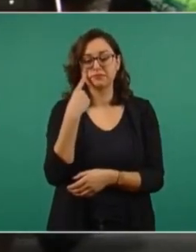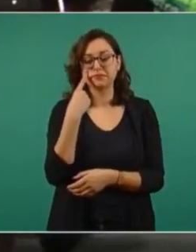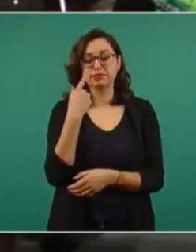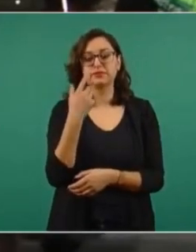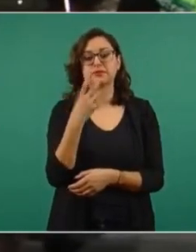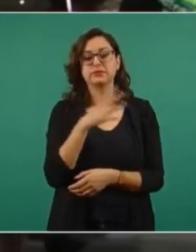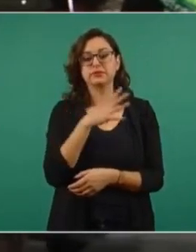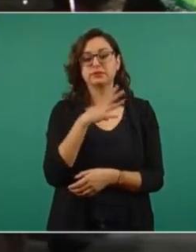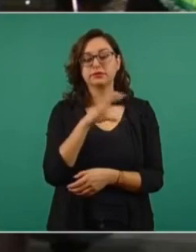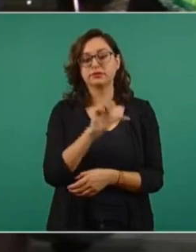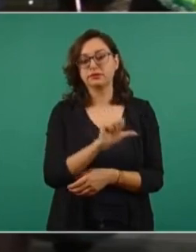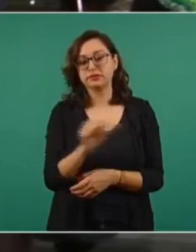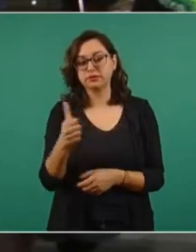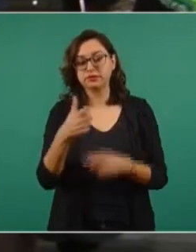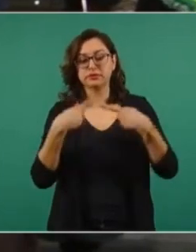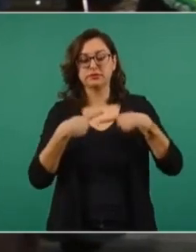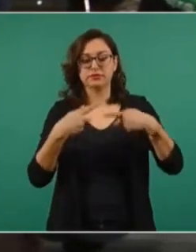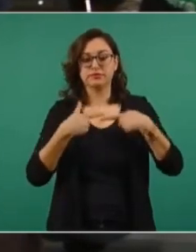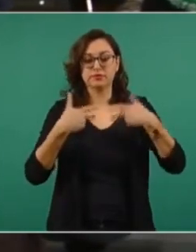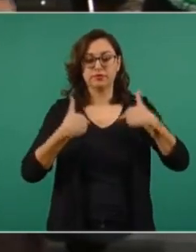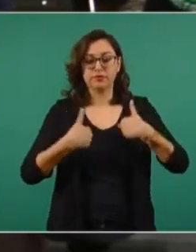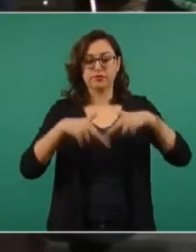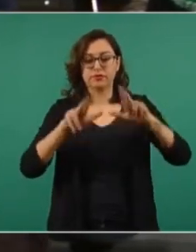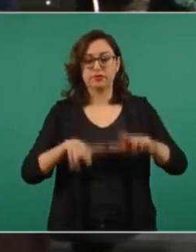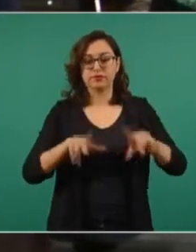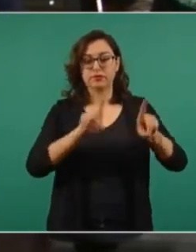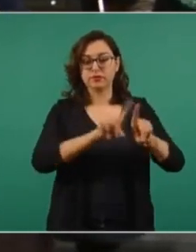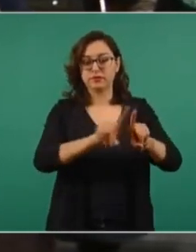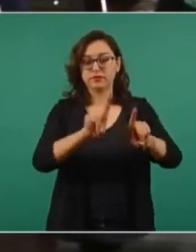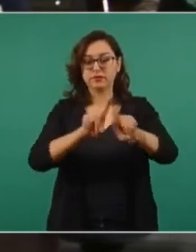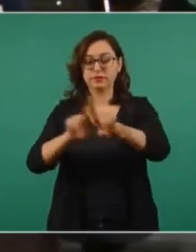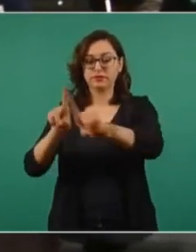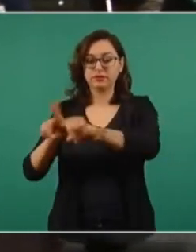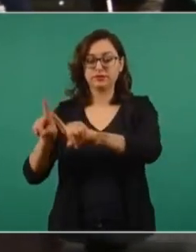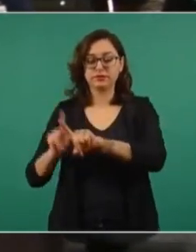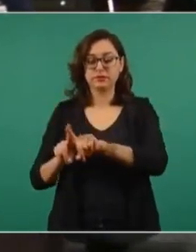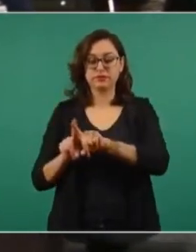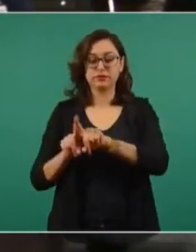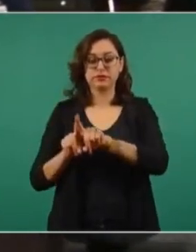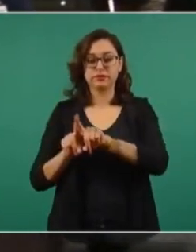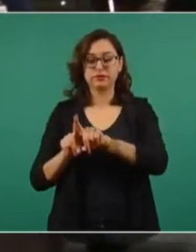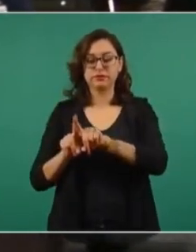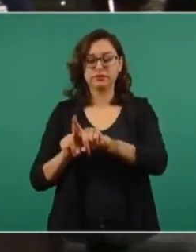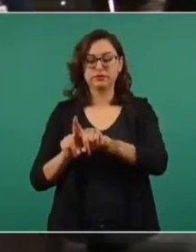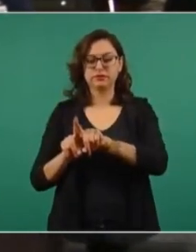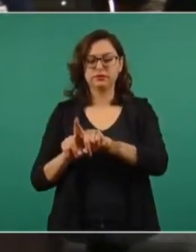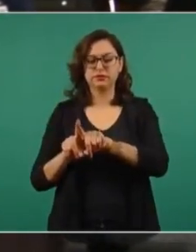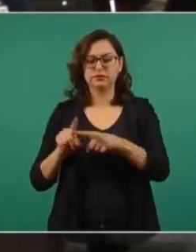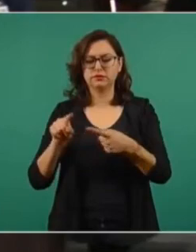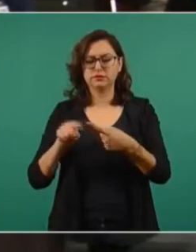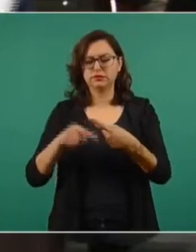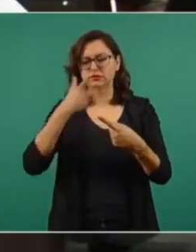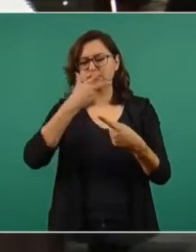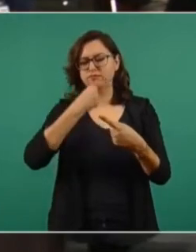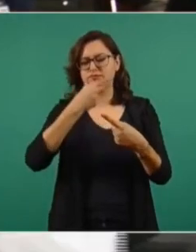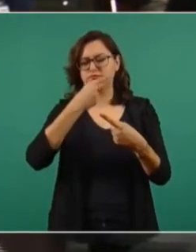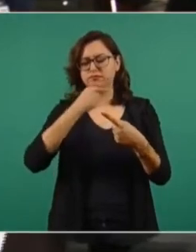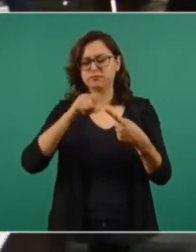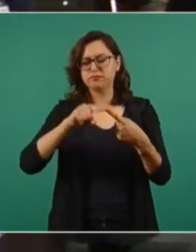representantes, aquí con la vicepresidenta Kamala Harris, estuvo el señor